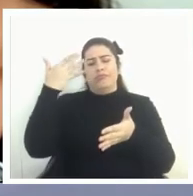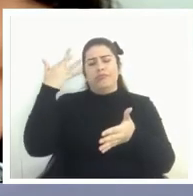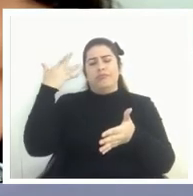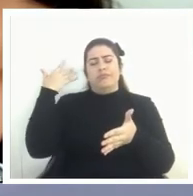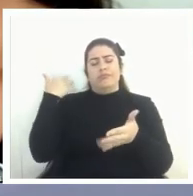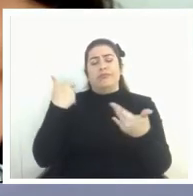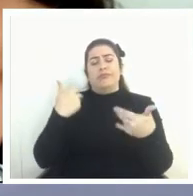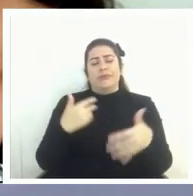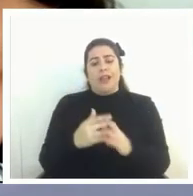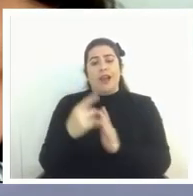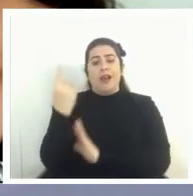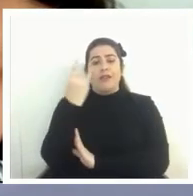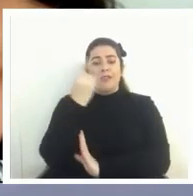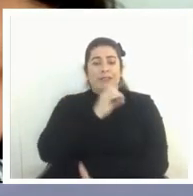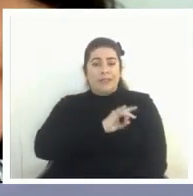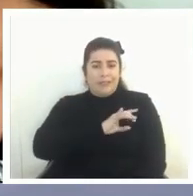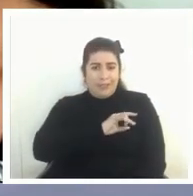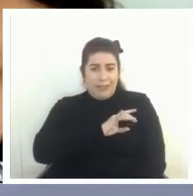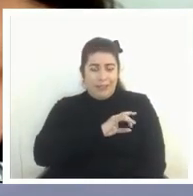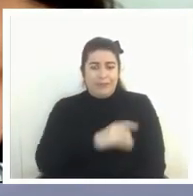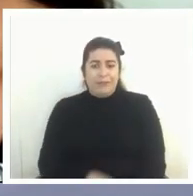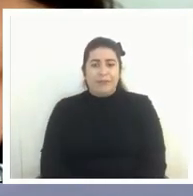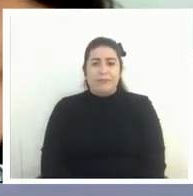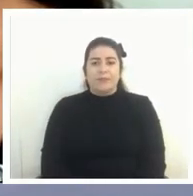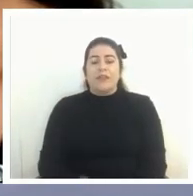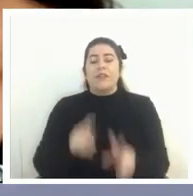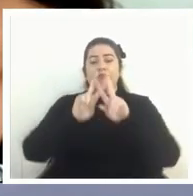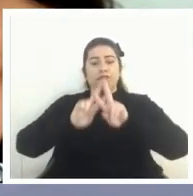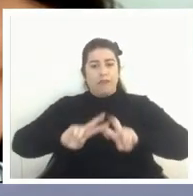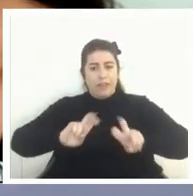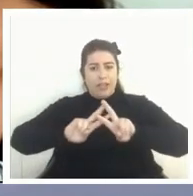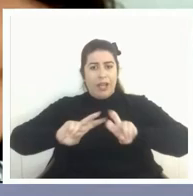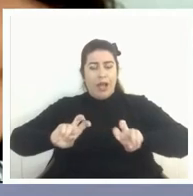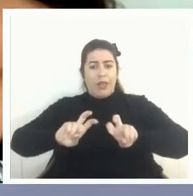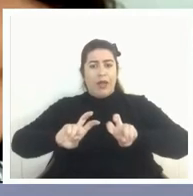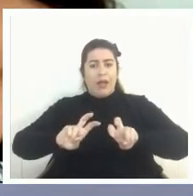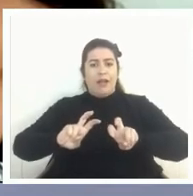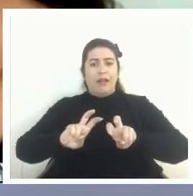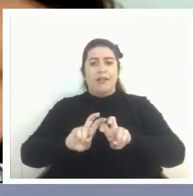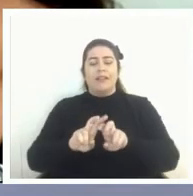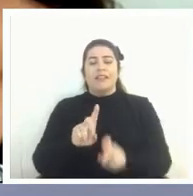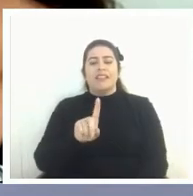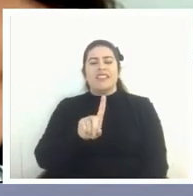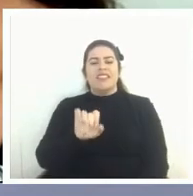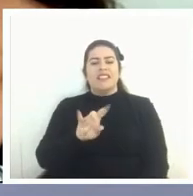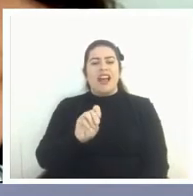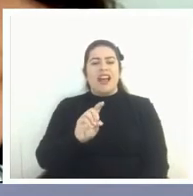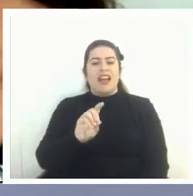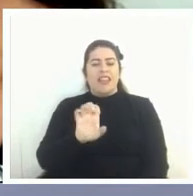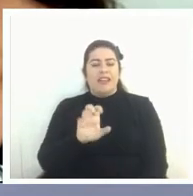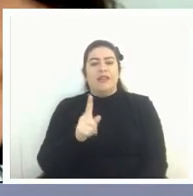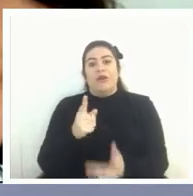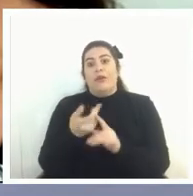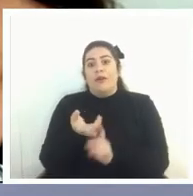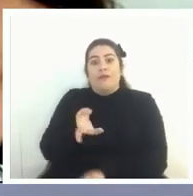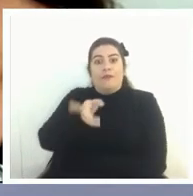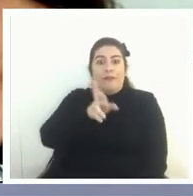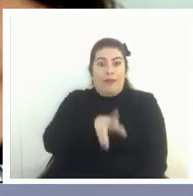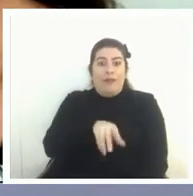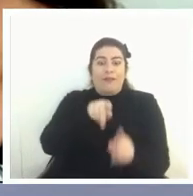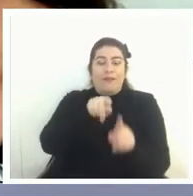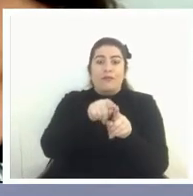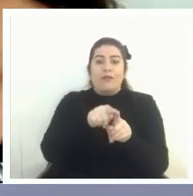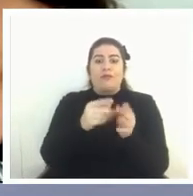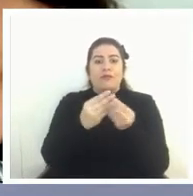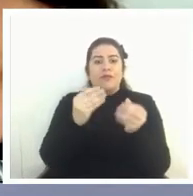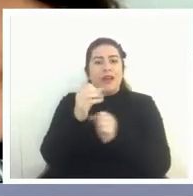la universidad de Chile es investigadora también del CIAE así que es como una vuelta a la casa después de que ha estado varios años